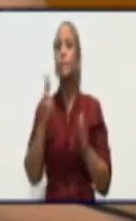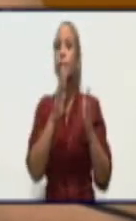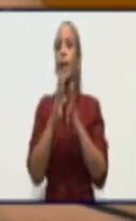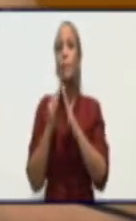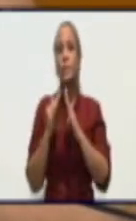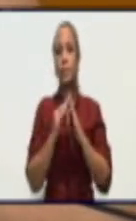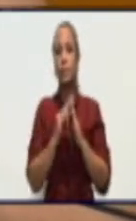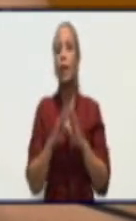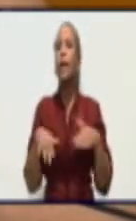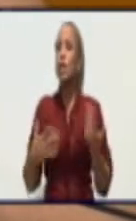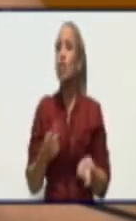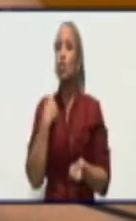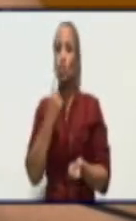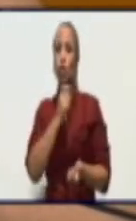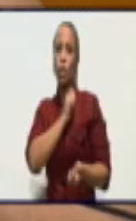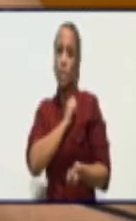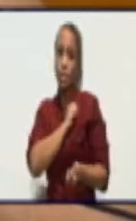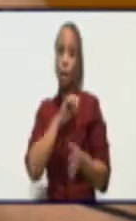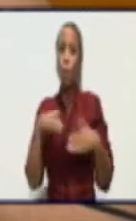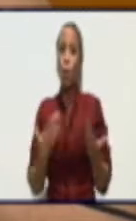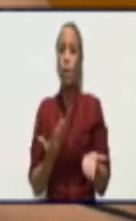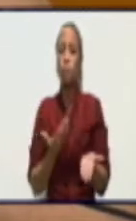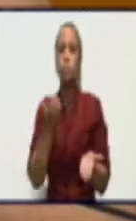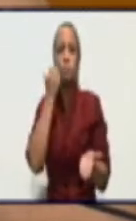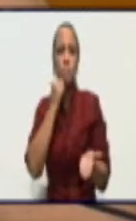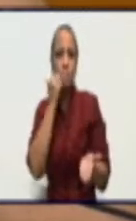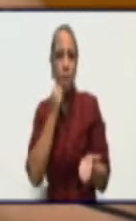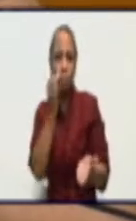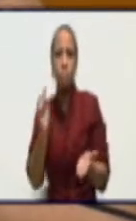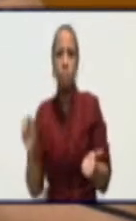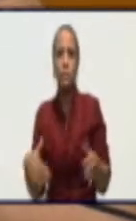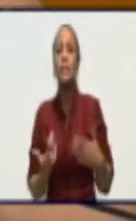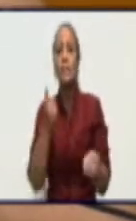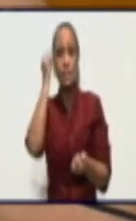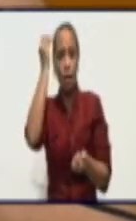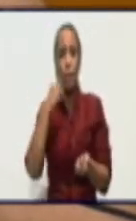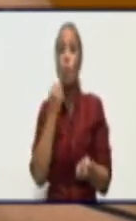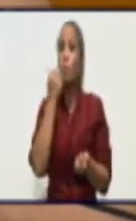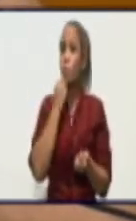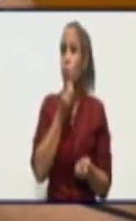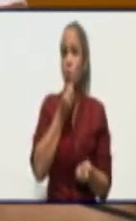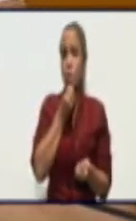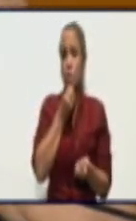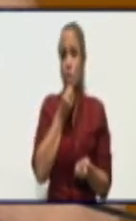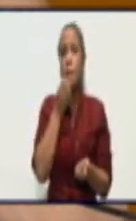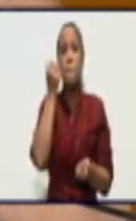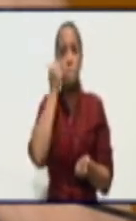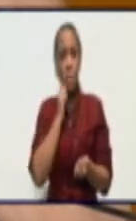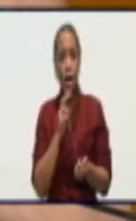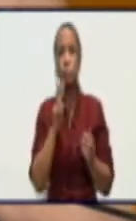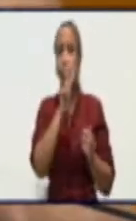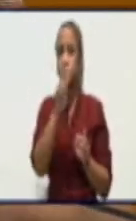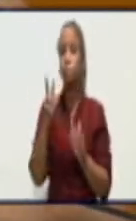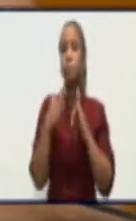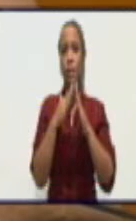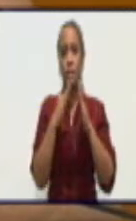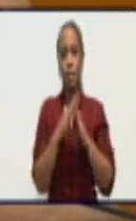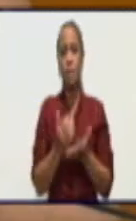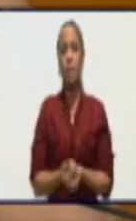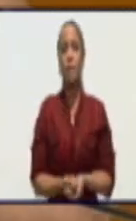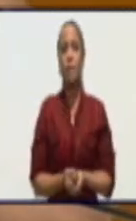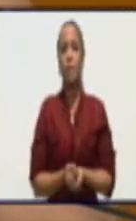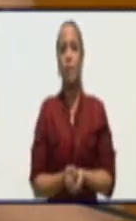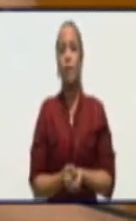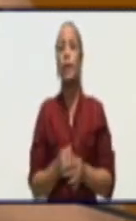quisiéramos que salieran más y sabemos que pueden salir más de la pesquisa porque además es la vía que más